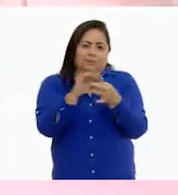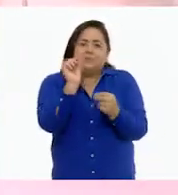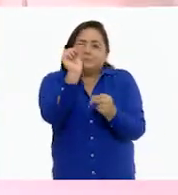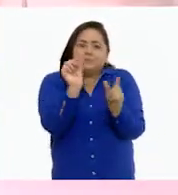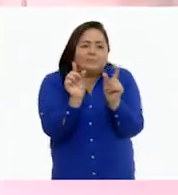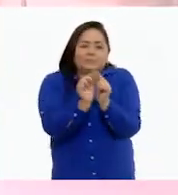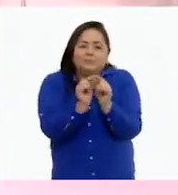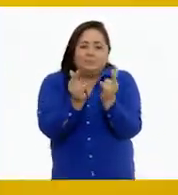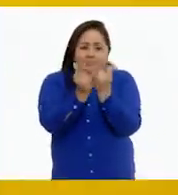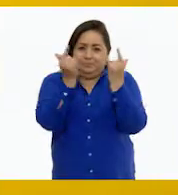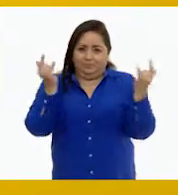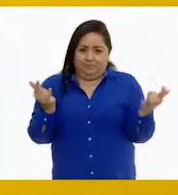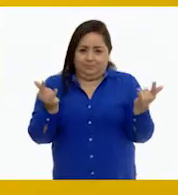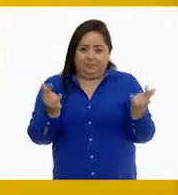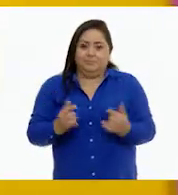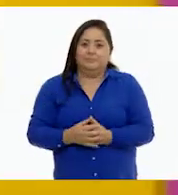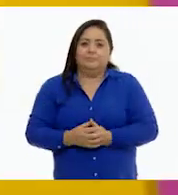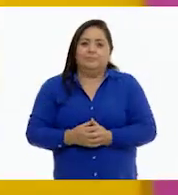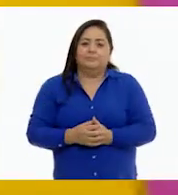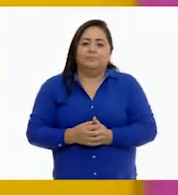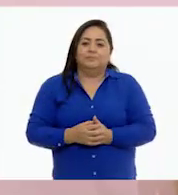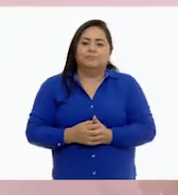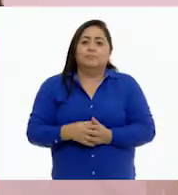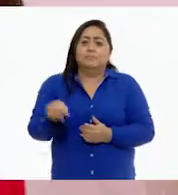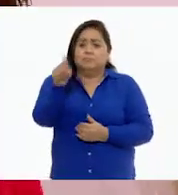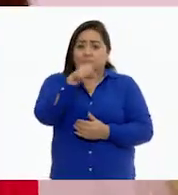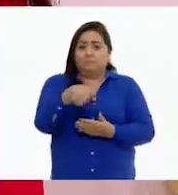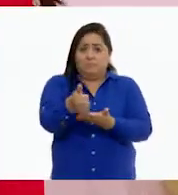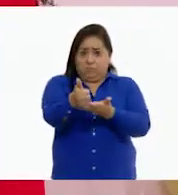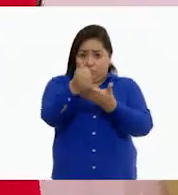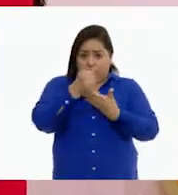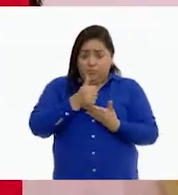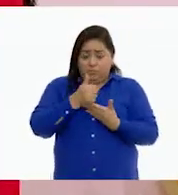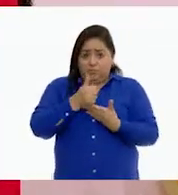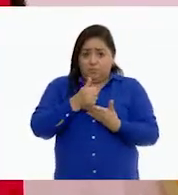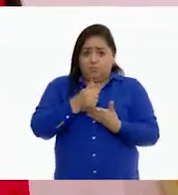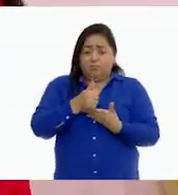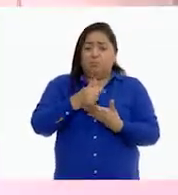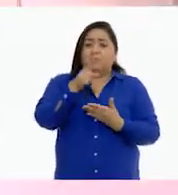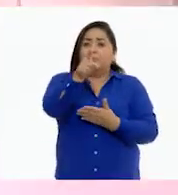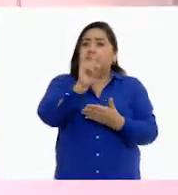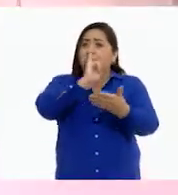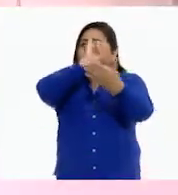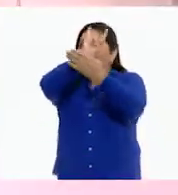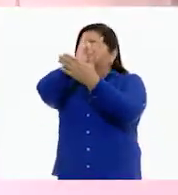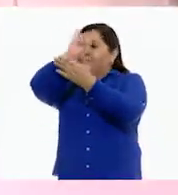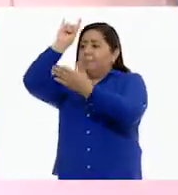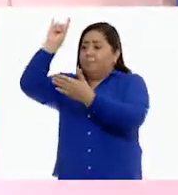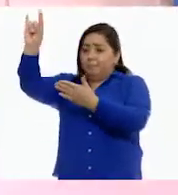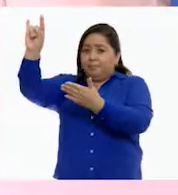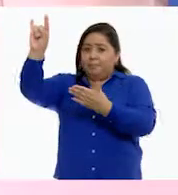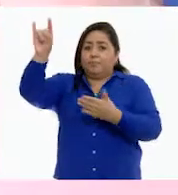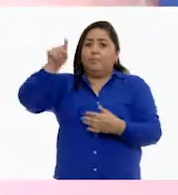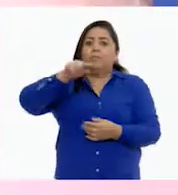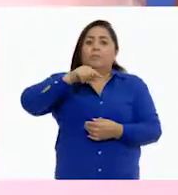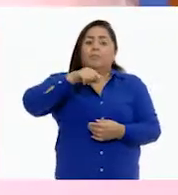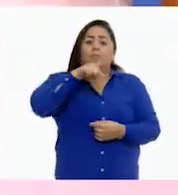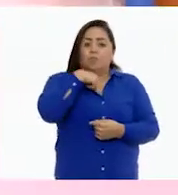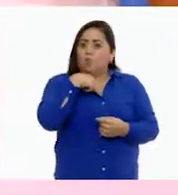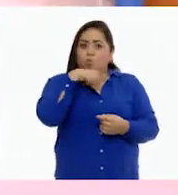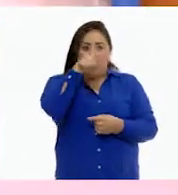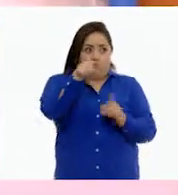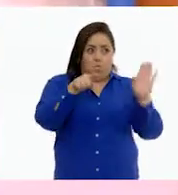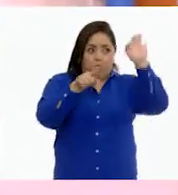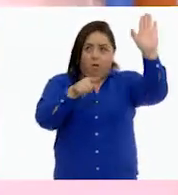historia. Sí, maestra. ¿Sí? ¿Me ayudas pegando estos dos, por favor? Claro. Tú pegas este y yo pego este.